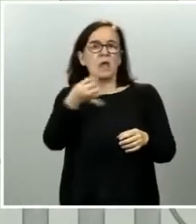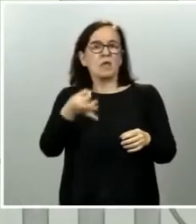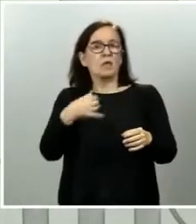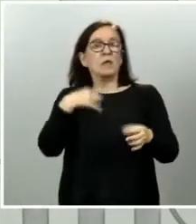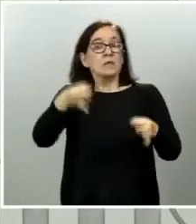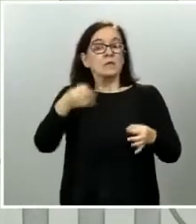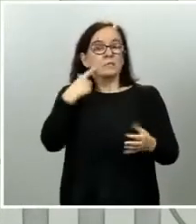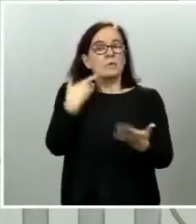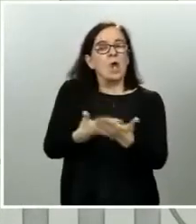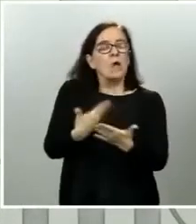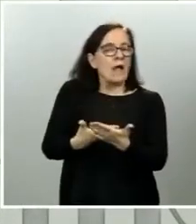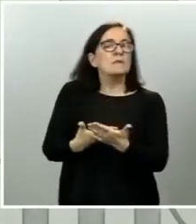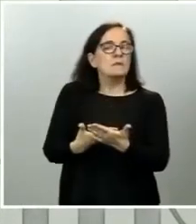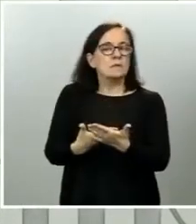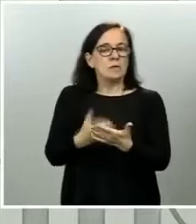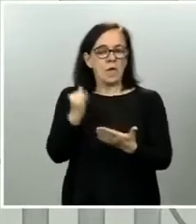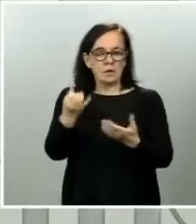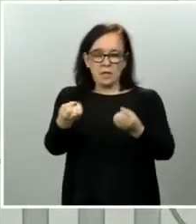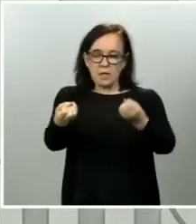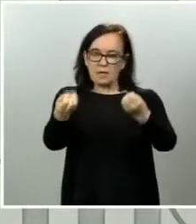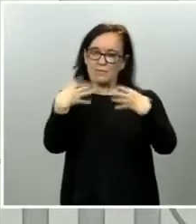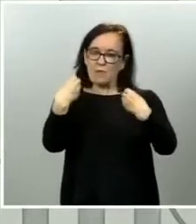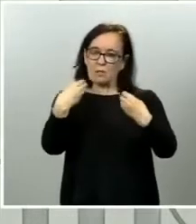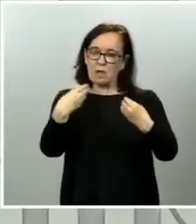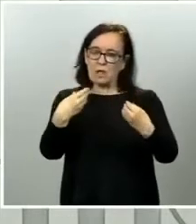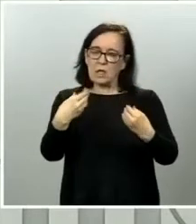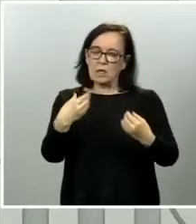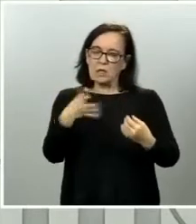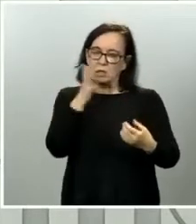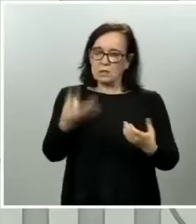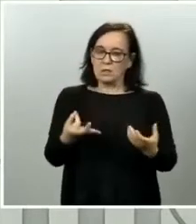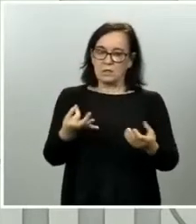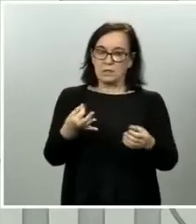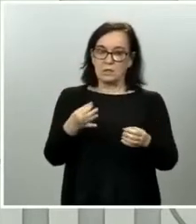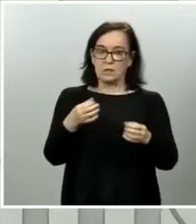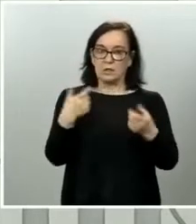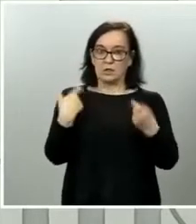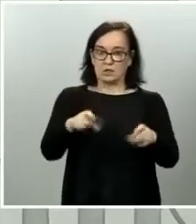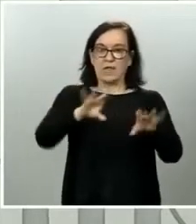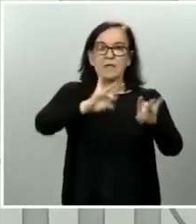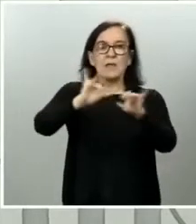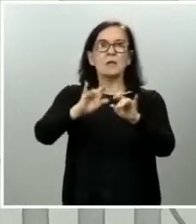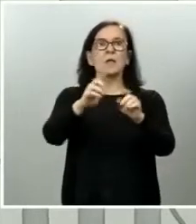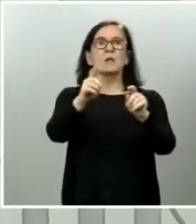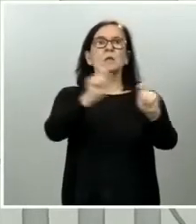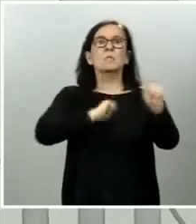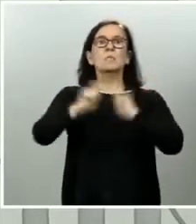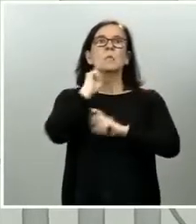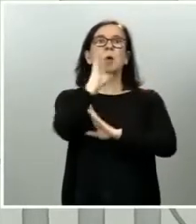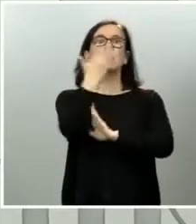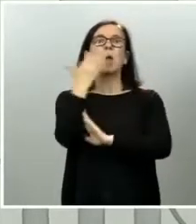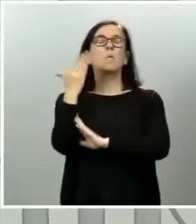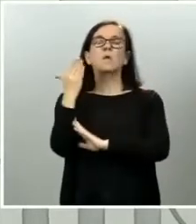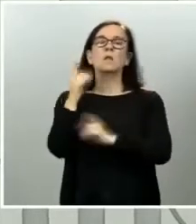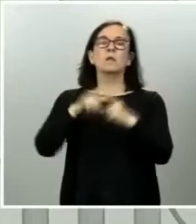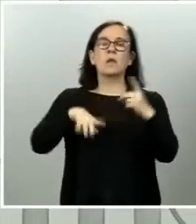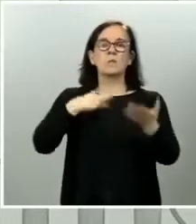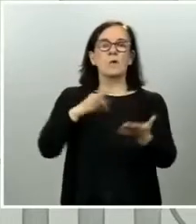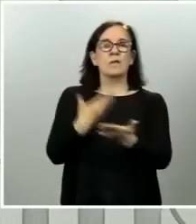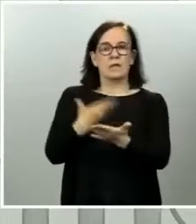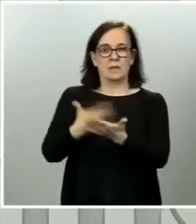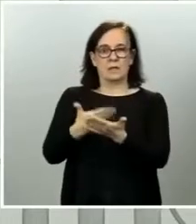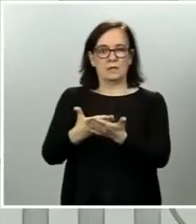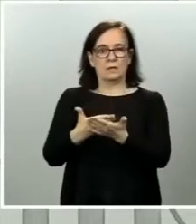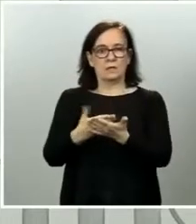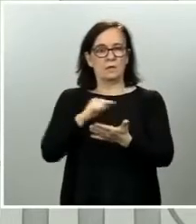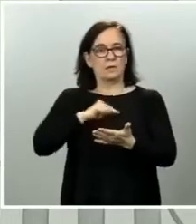garantice que hay información disponible de esa unidad territorial que eventualmente nos puedan proponer y que se puede garantizar la estanquidad